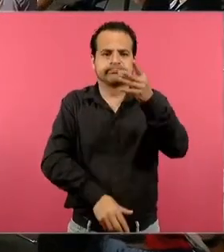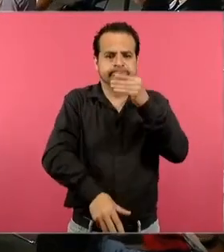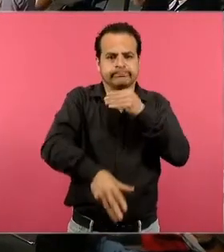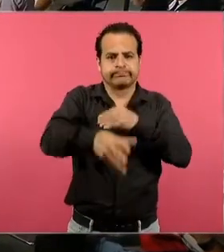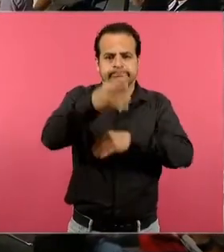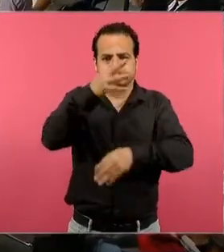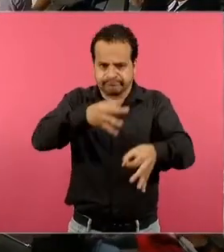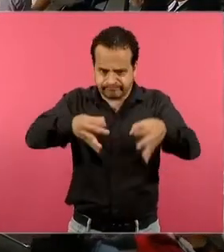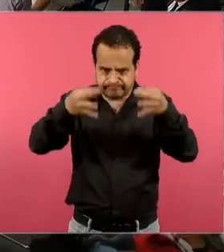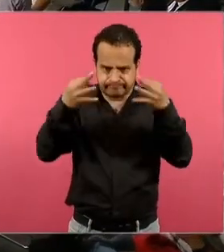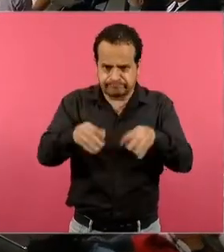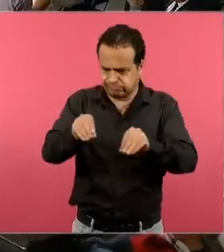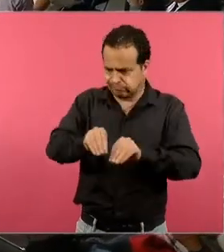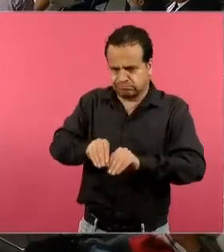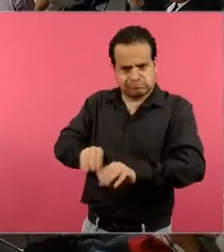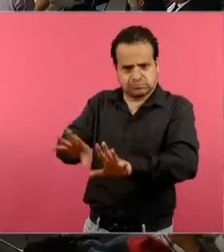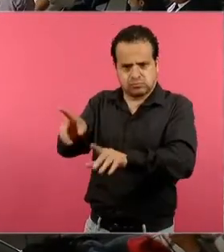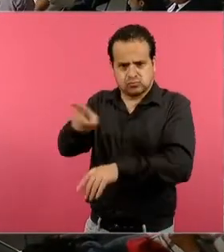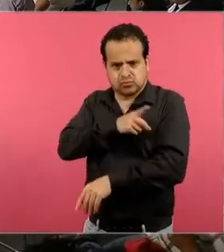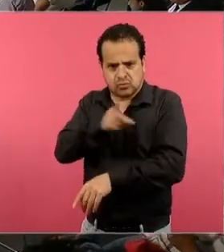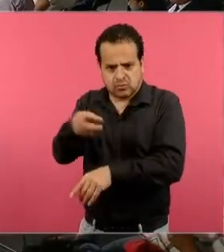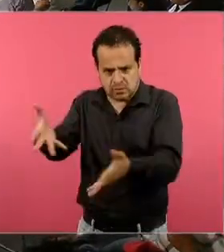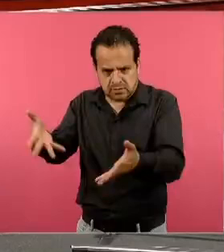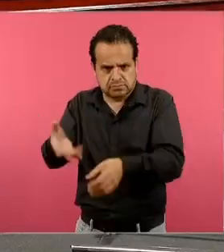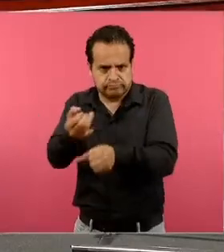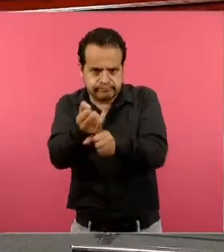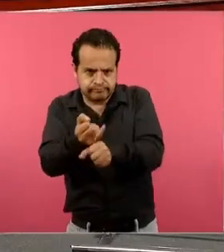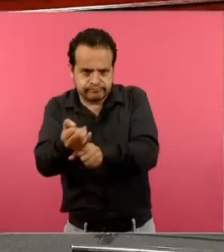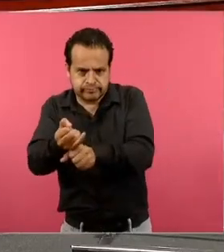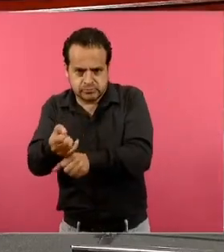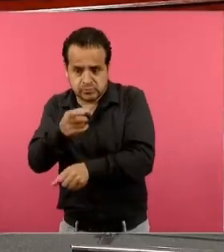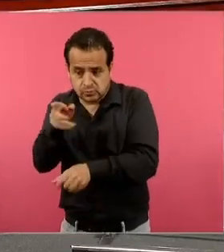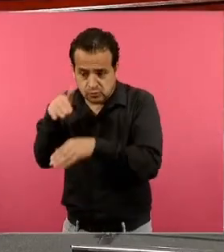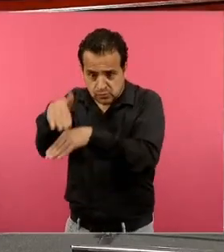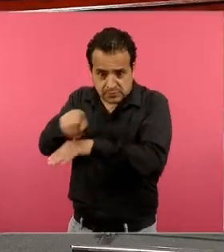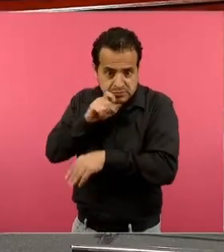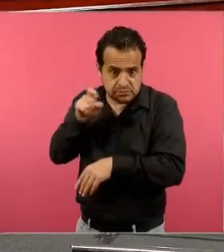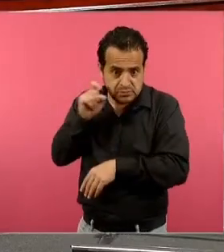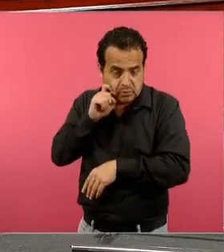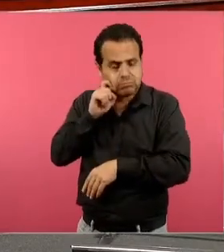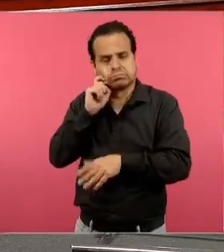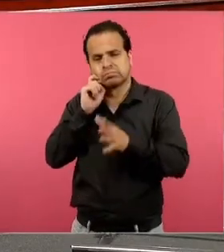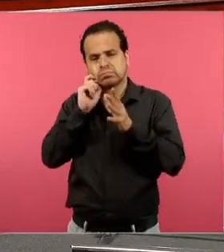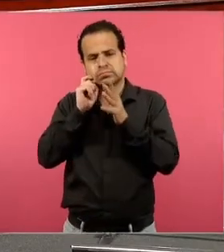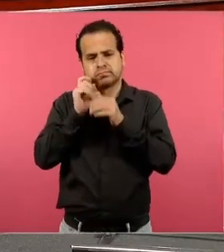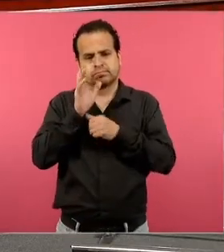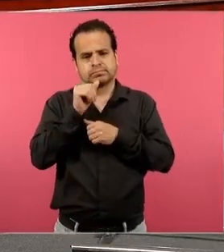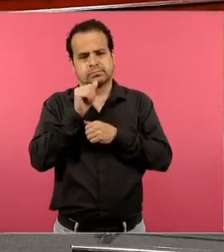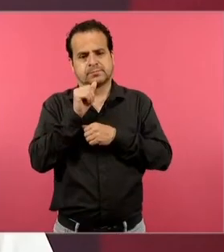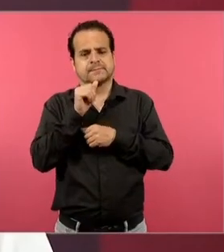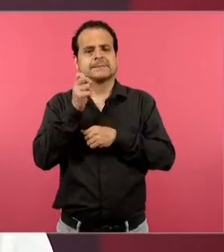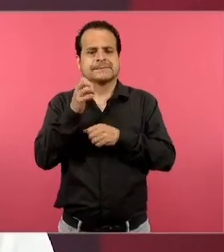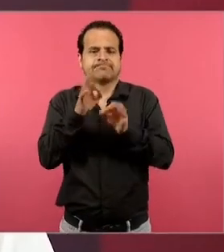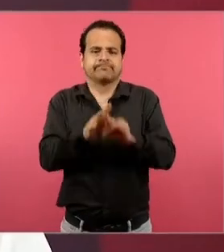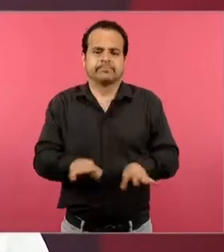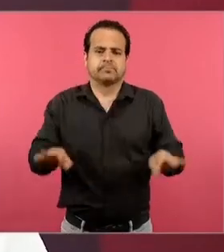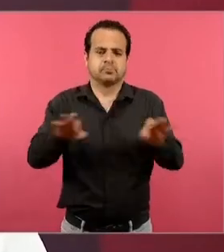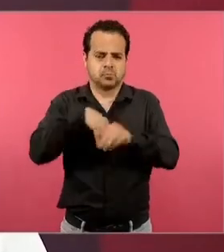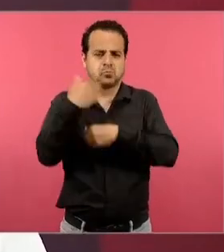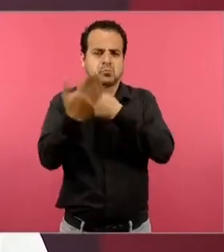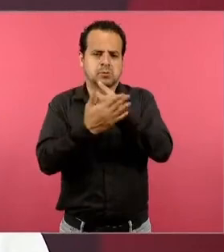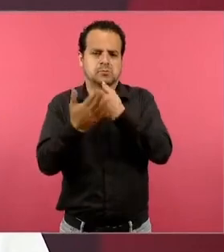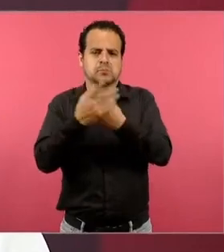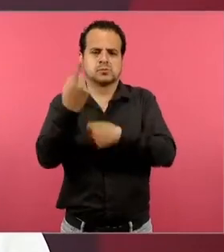tema en todo el nivel porque es muy, muy importante. Ahorita ya no nos daría tiempo de contestar todo eso, pero no